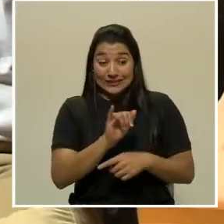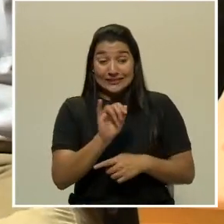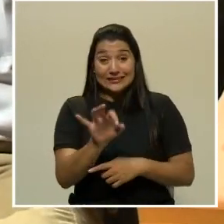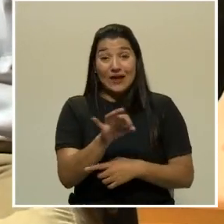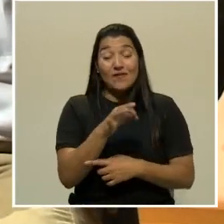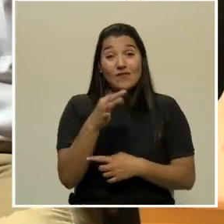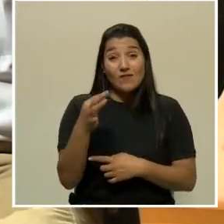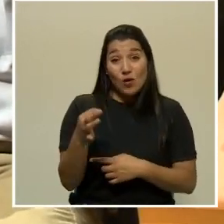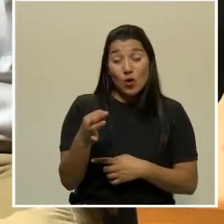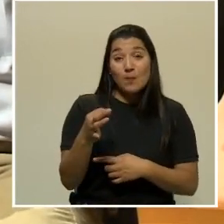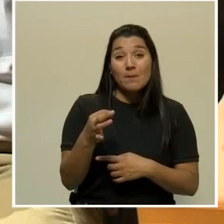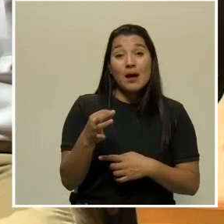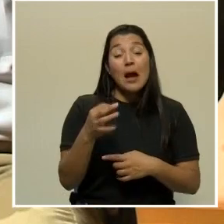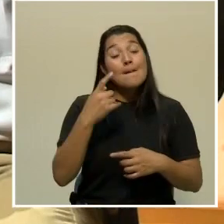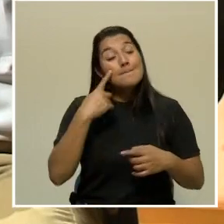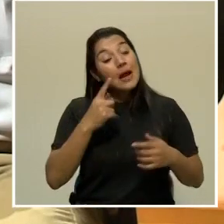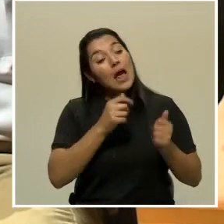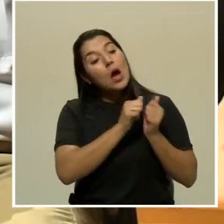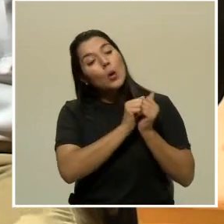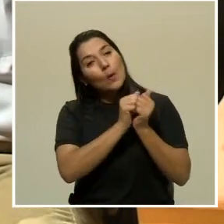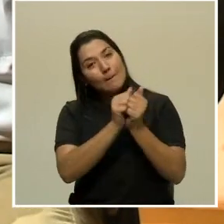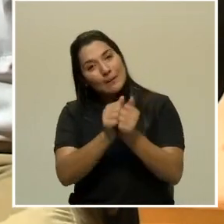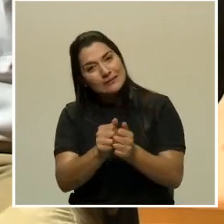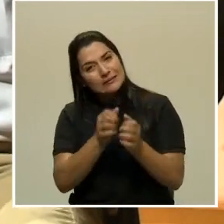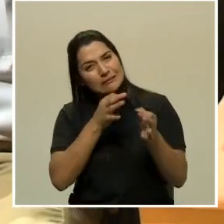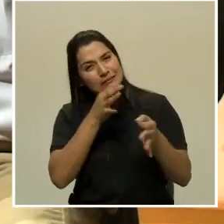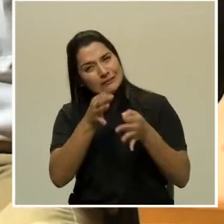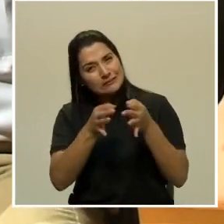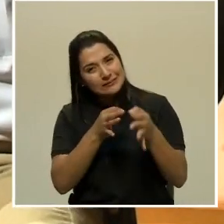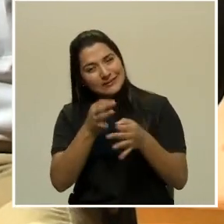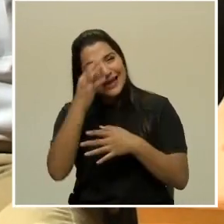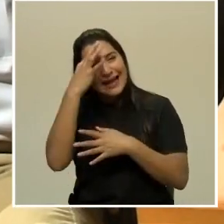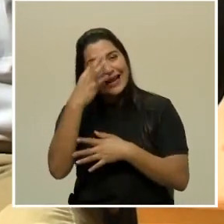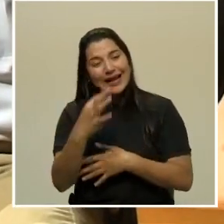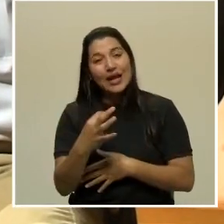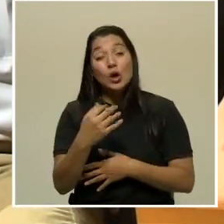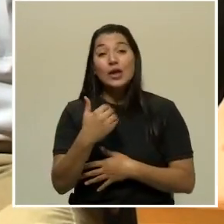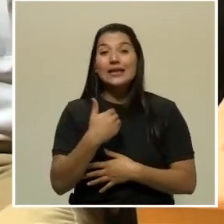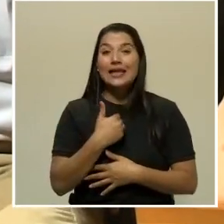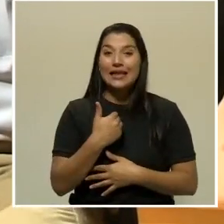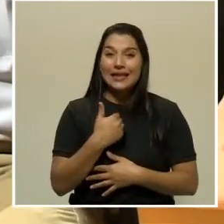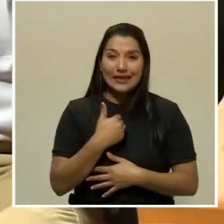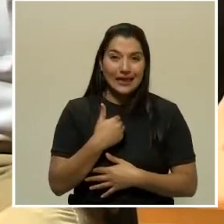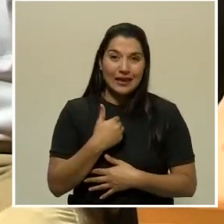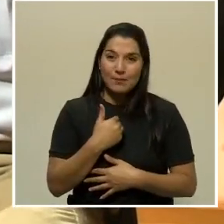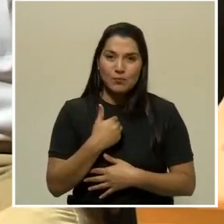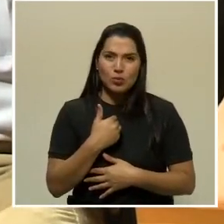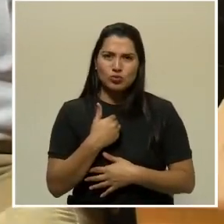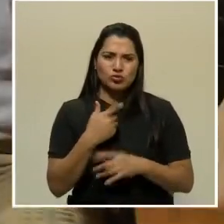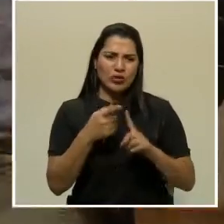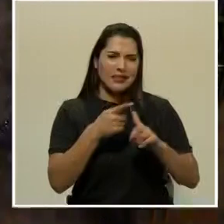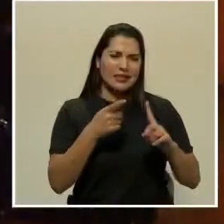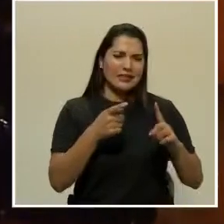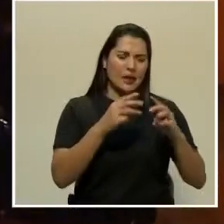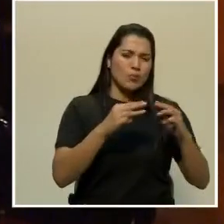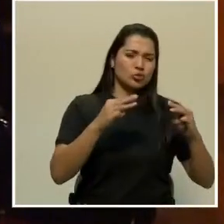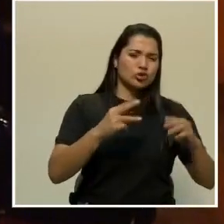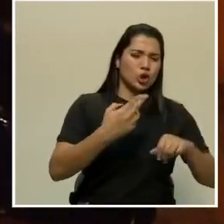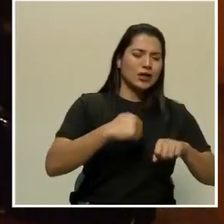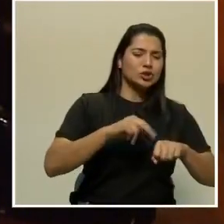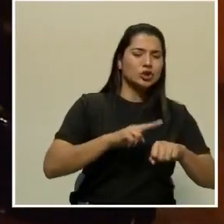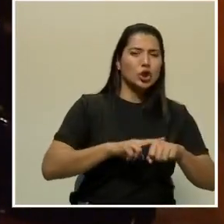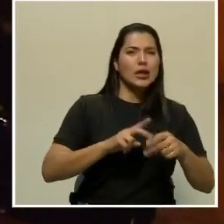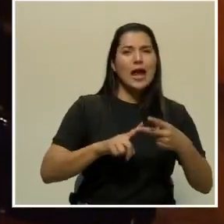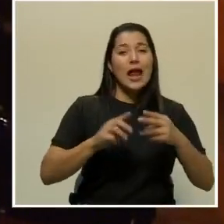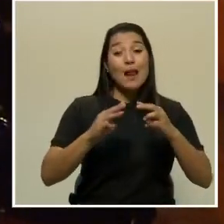saludarlos y acompañarlos, creo que vamos a tener públicos desde el Museo Nacional, el Museo de Alejada, el Museo del Oro,